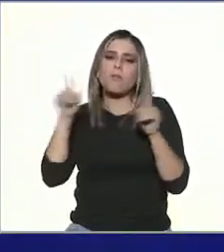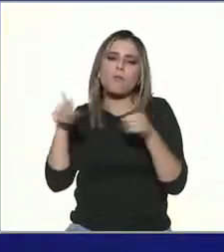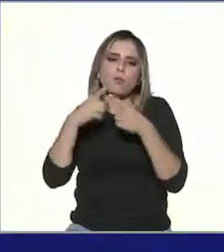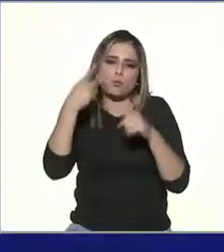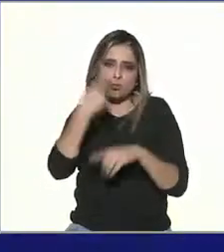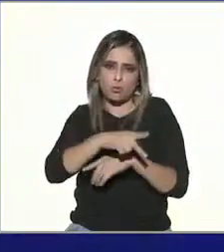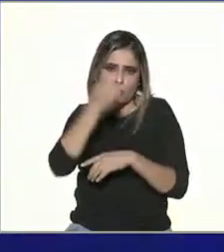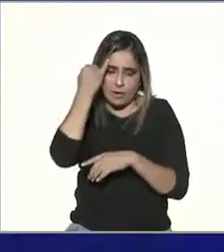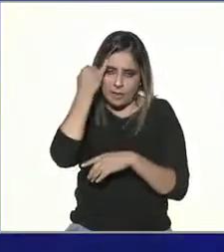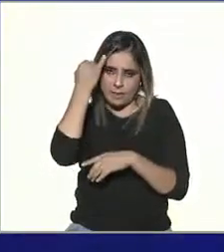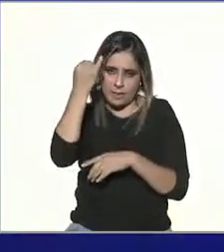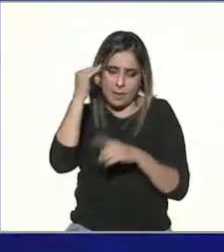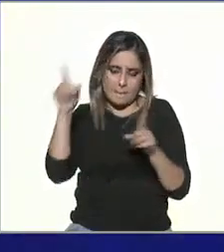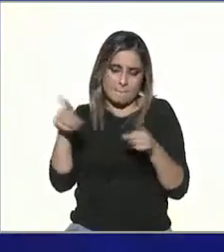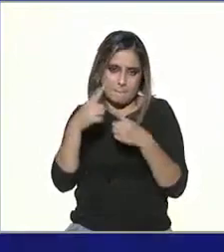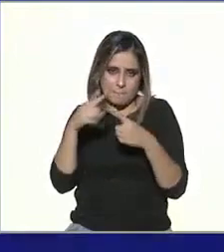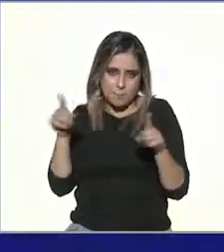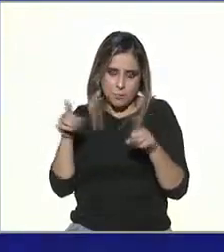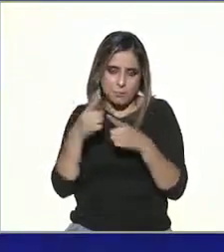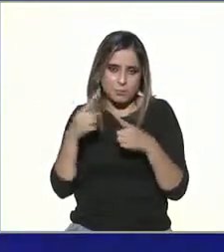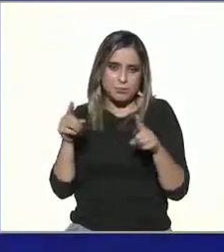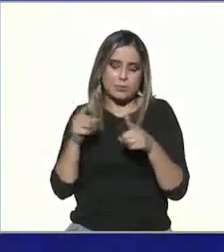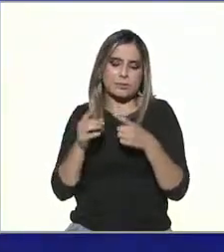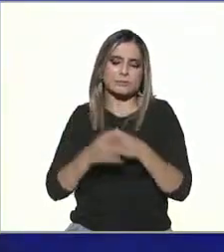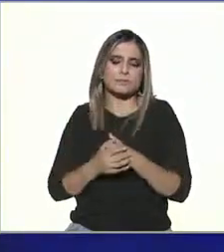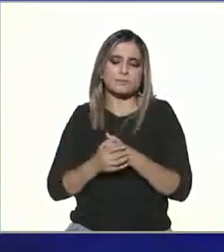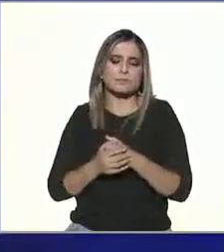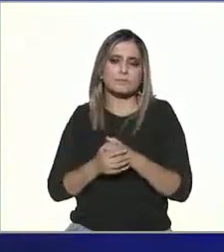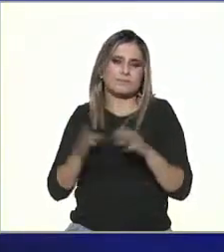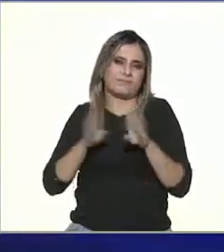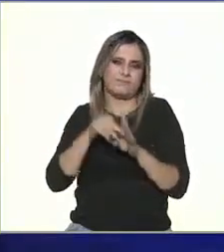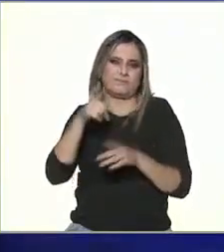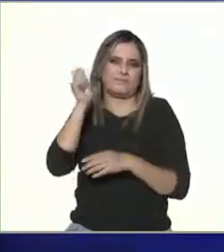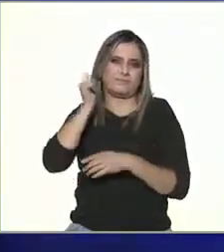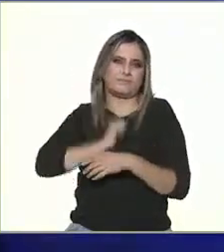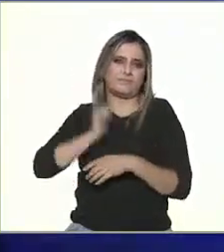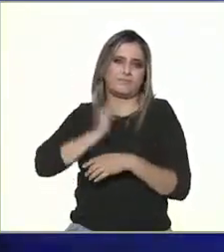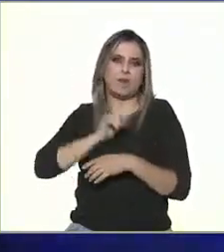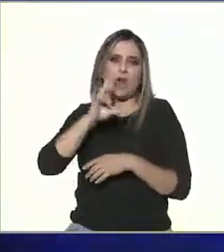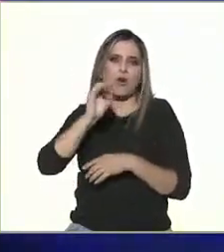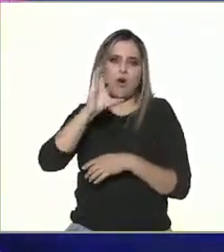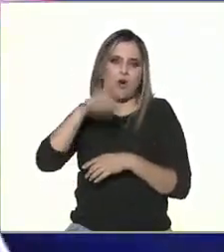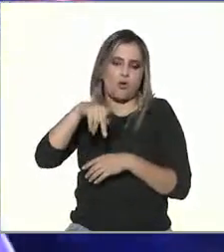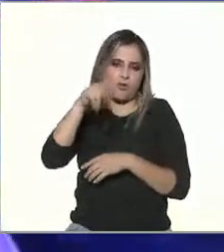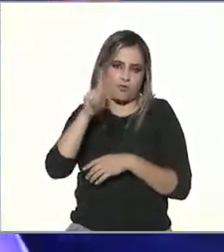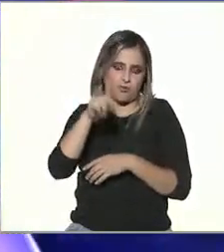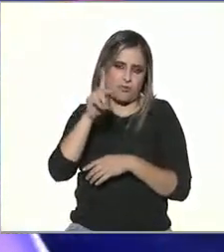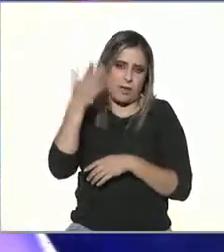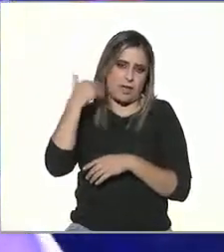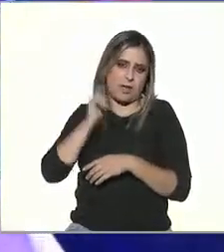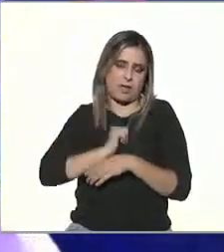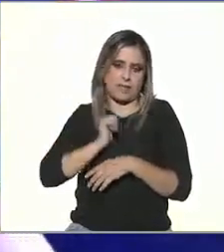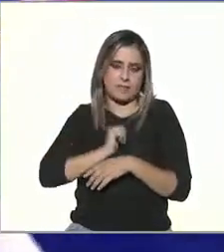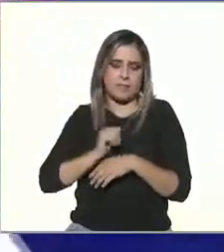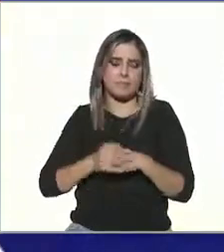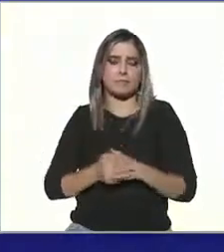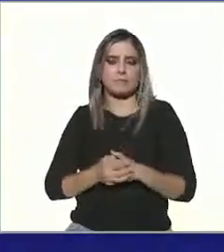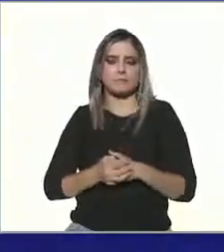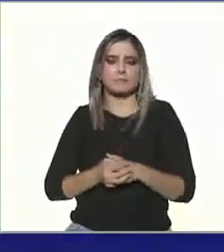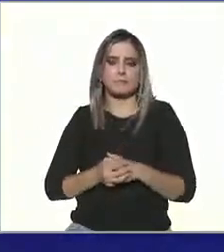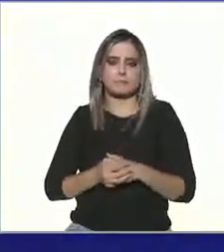alguna de estas músicas también nos evoca un poquito como esta época de rock clásico y psicodélico